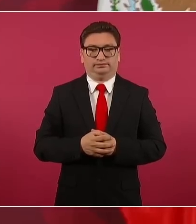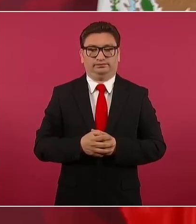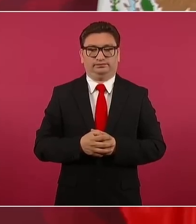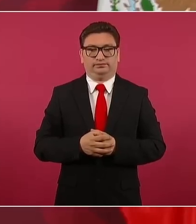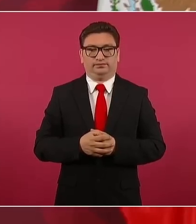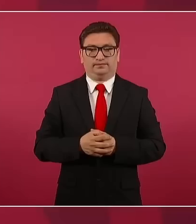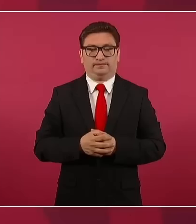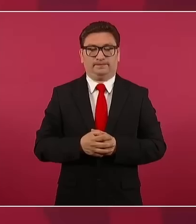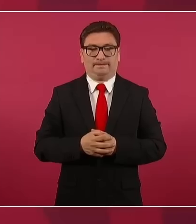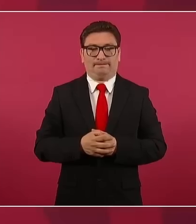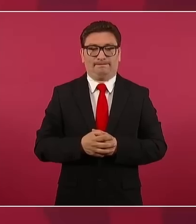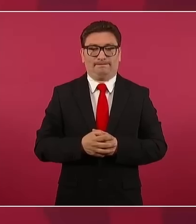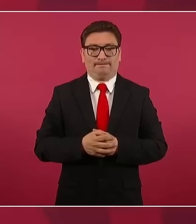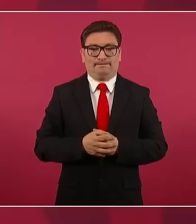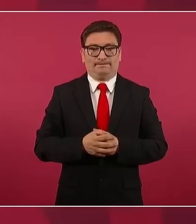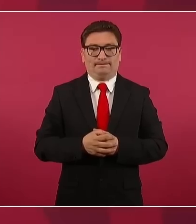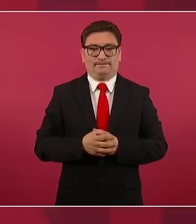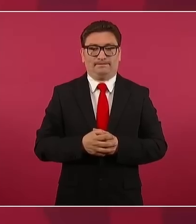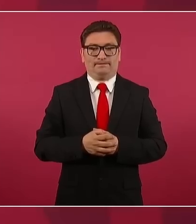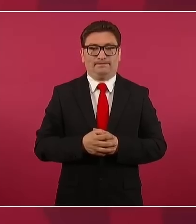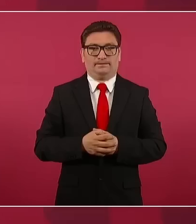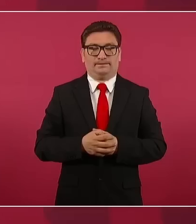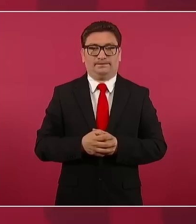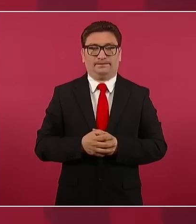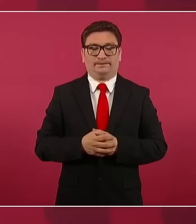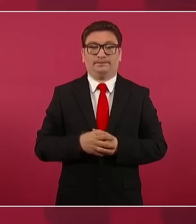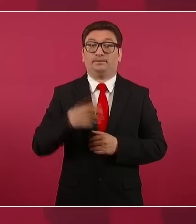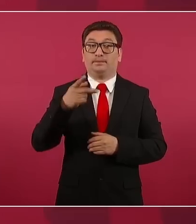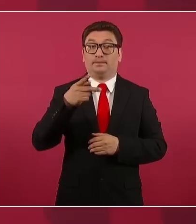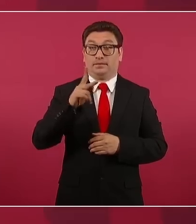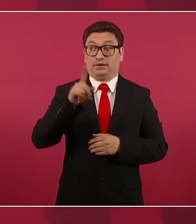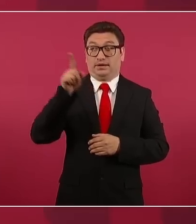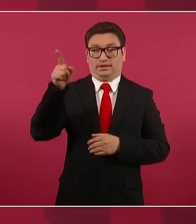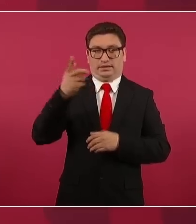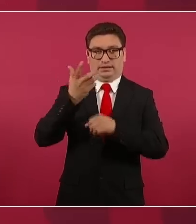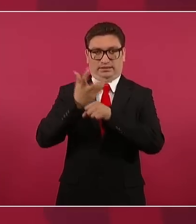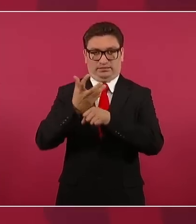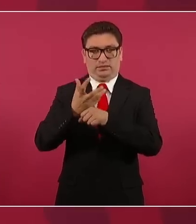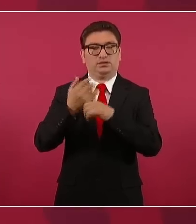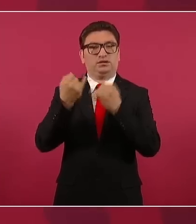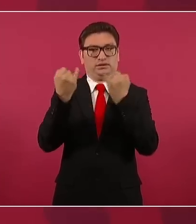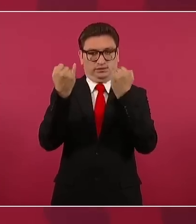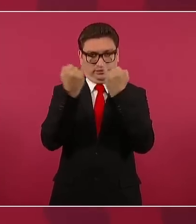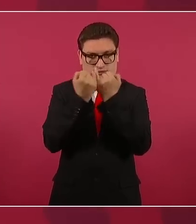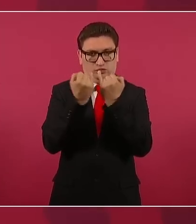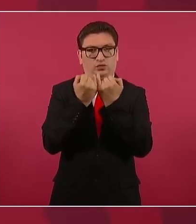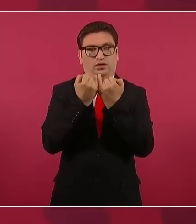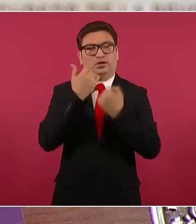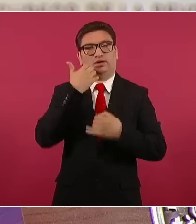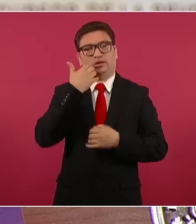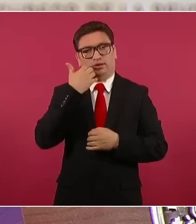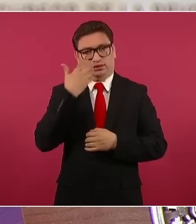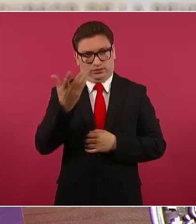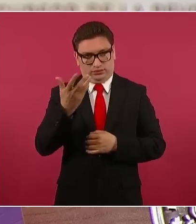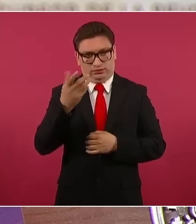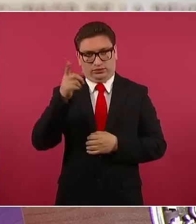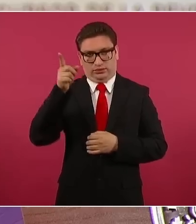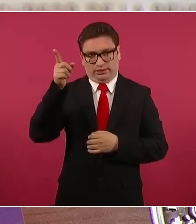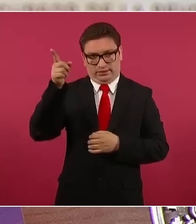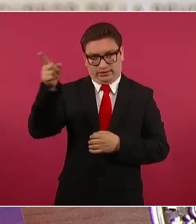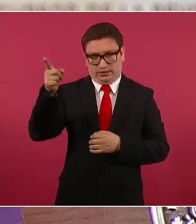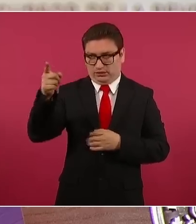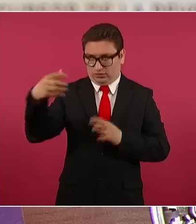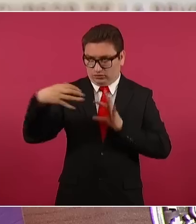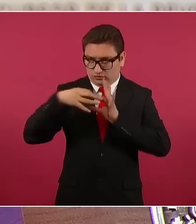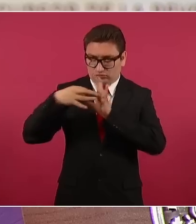Pero también de parte de Estados Unidos queremos que haya